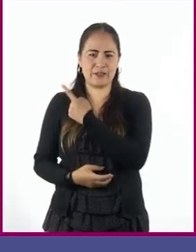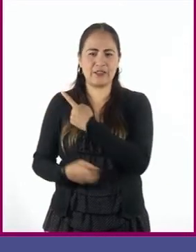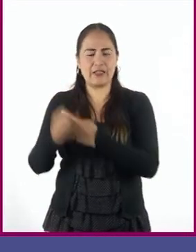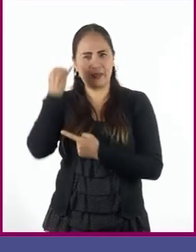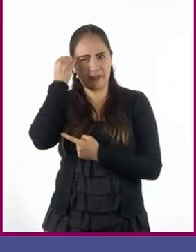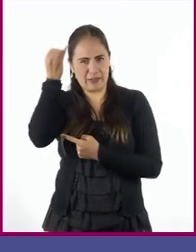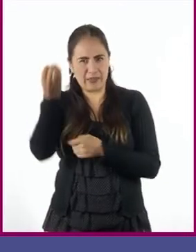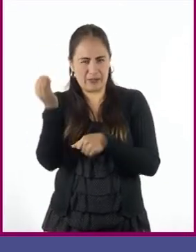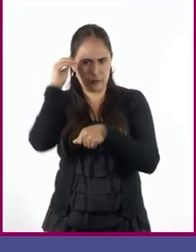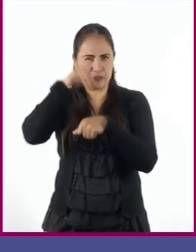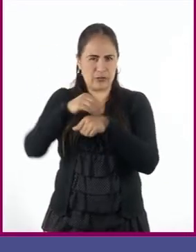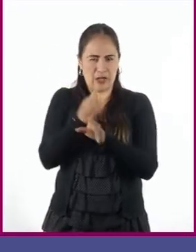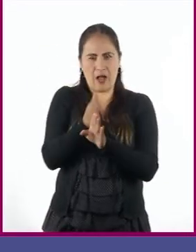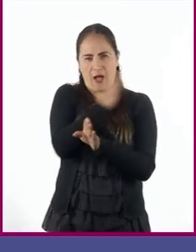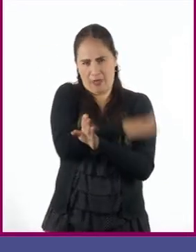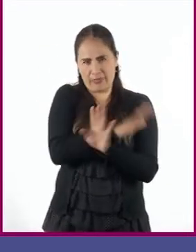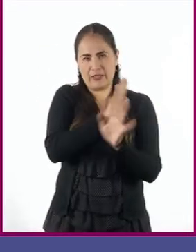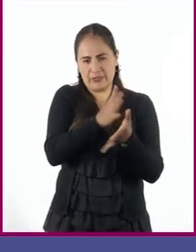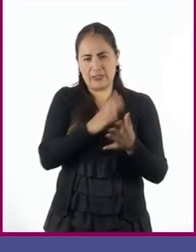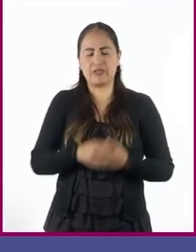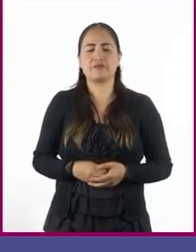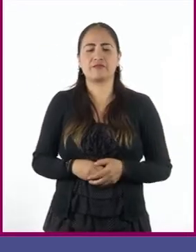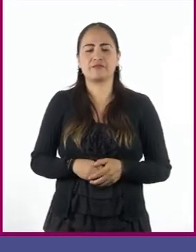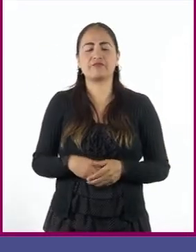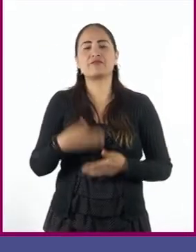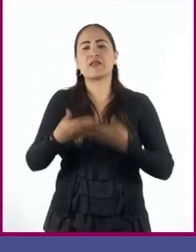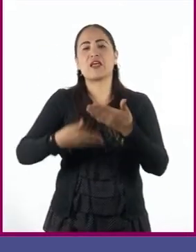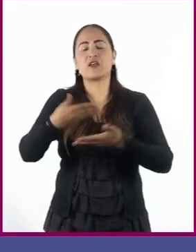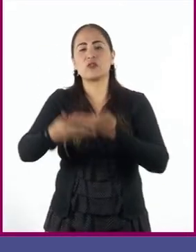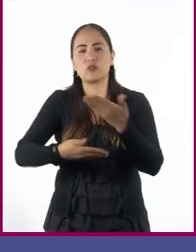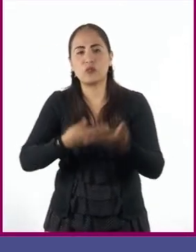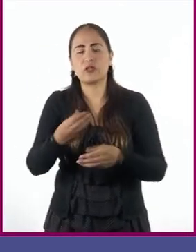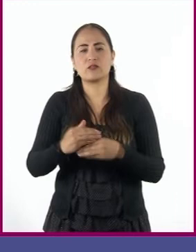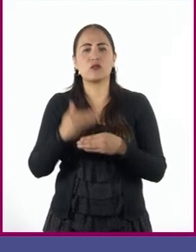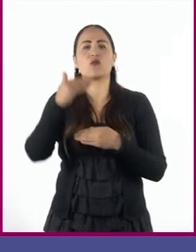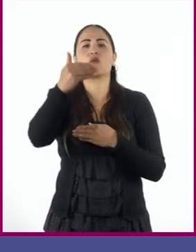Por lo tanto, por consiguiente, en consecuencia.